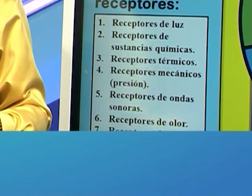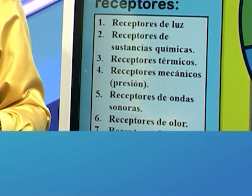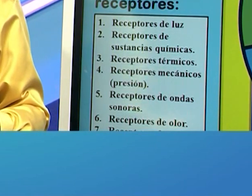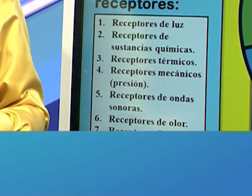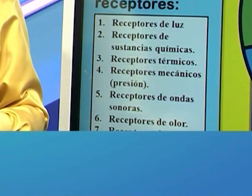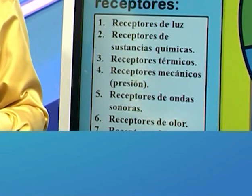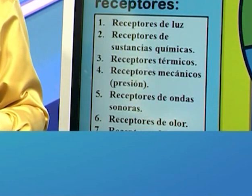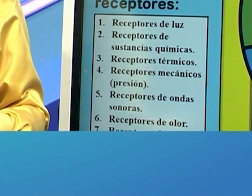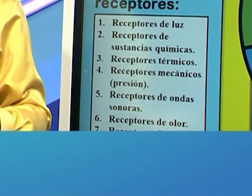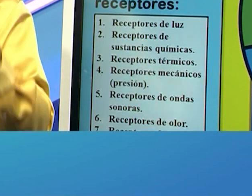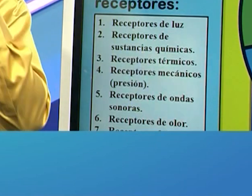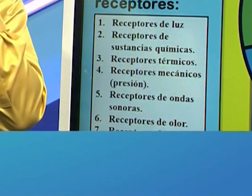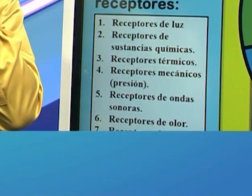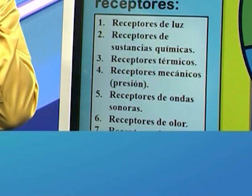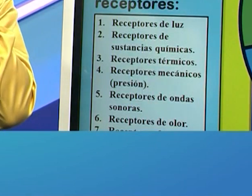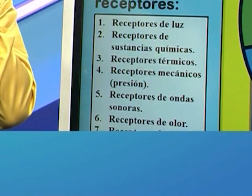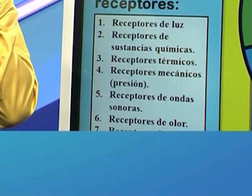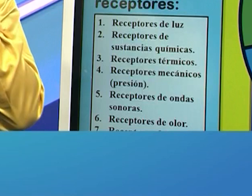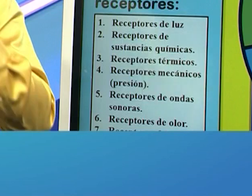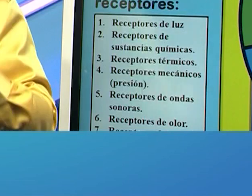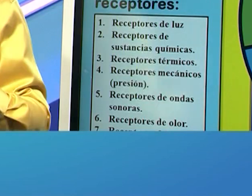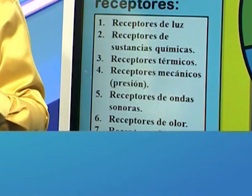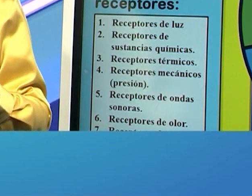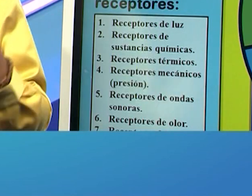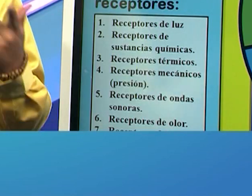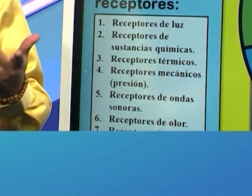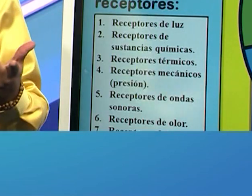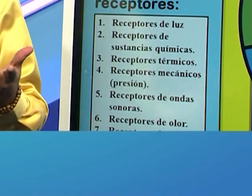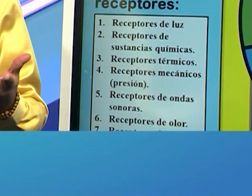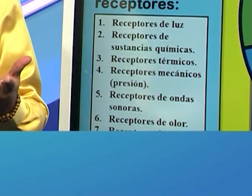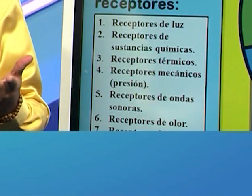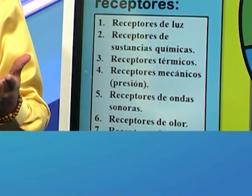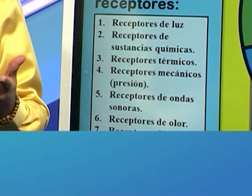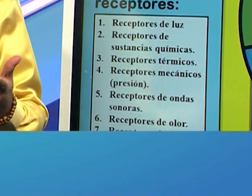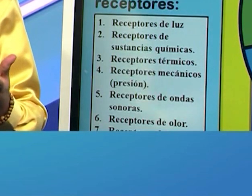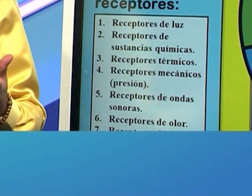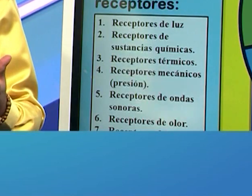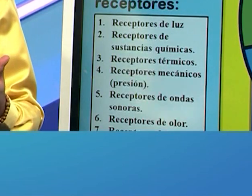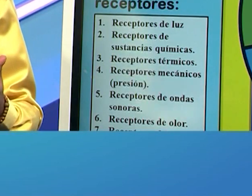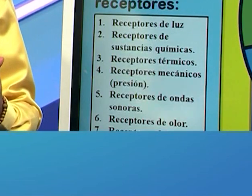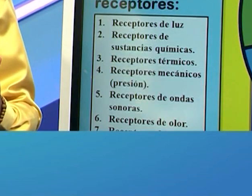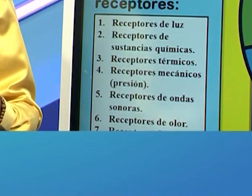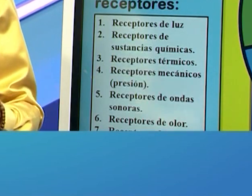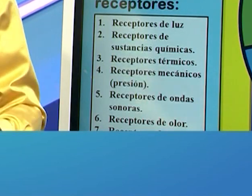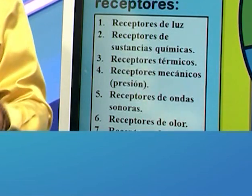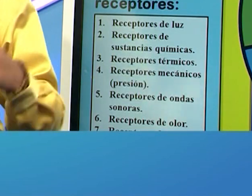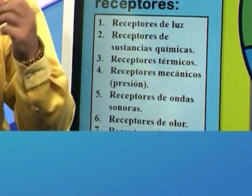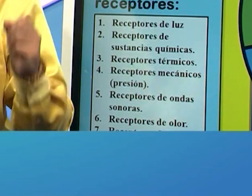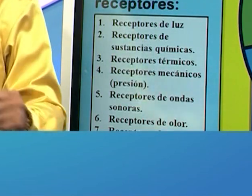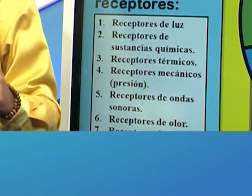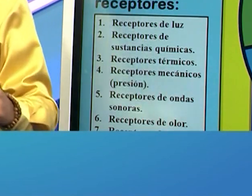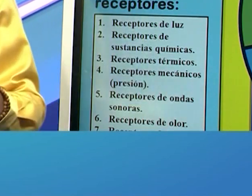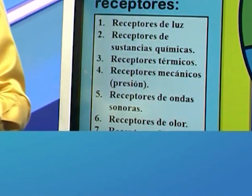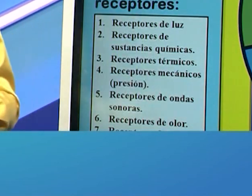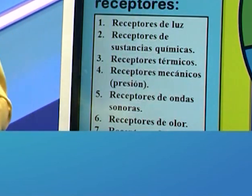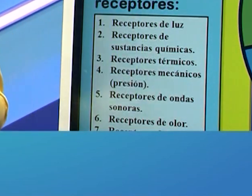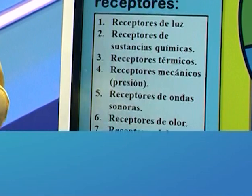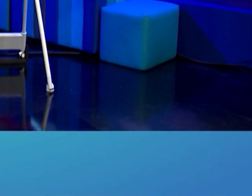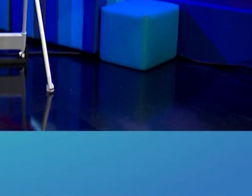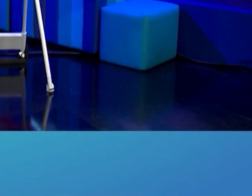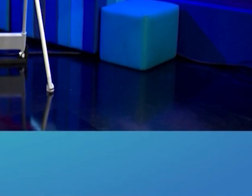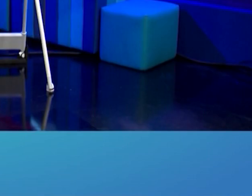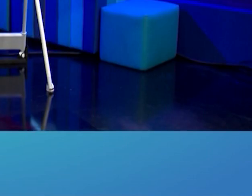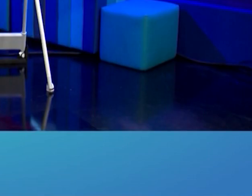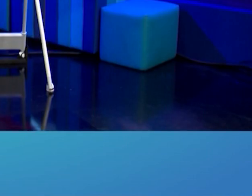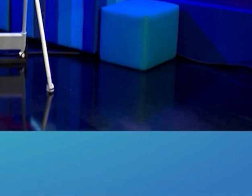preparados pero no los escucho chicos no los escucho con nerviosos pero preparados eso muy bien